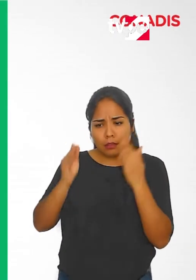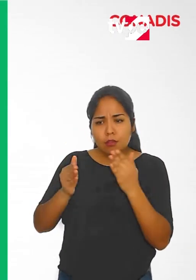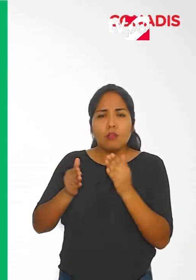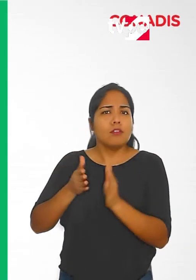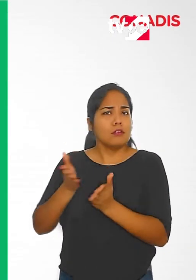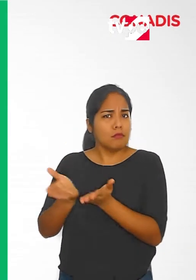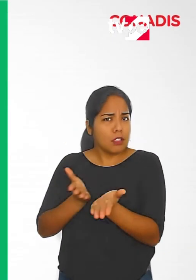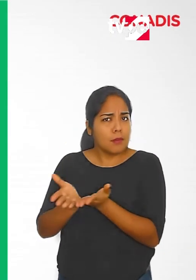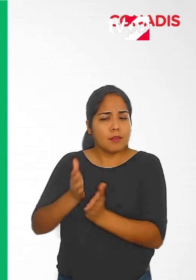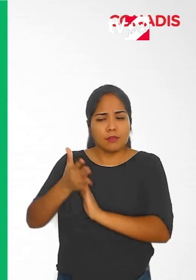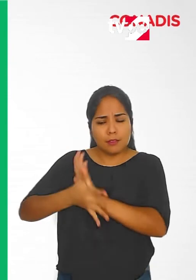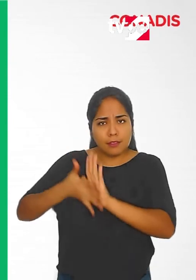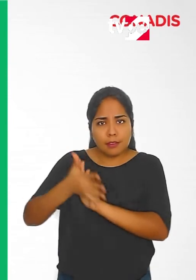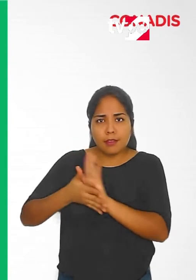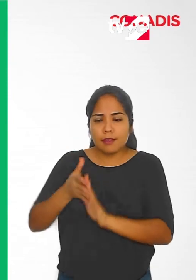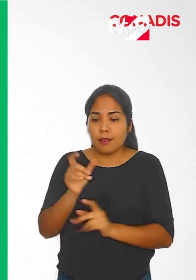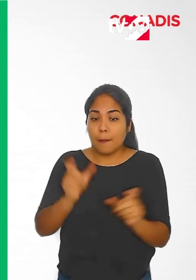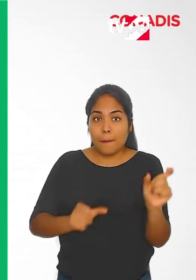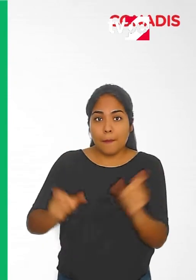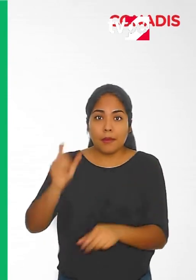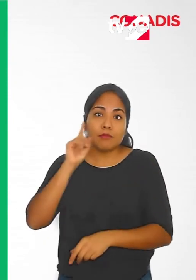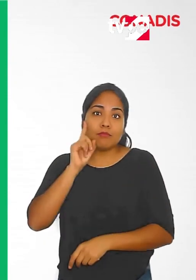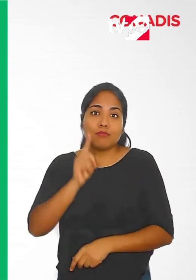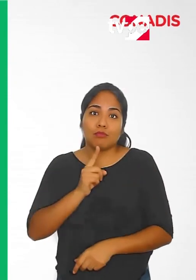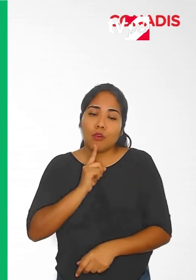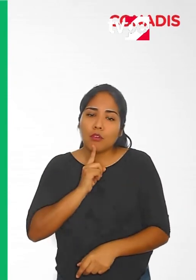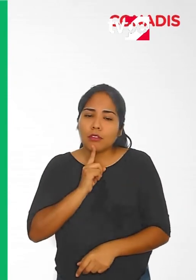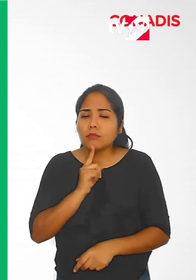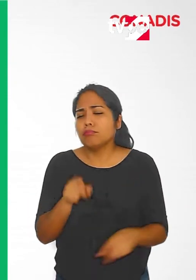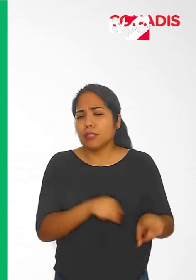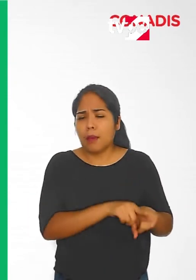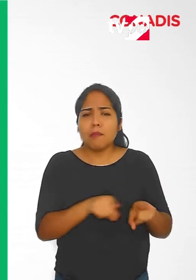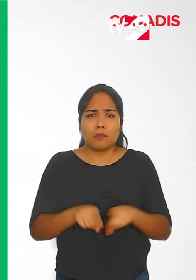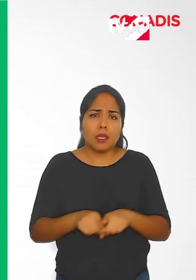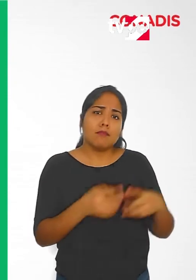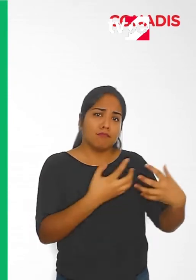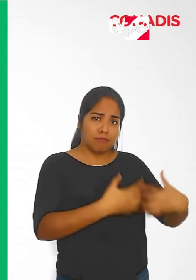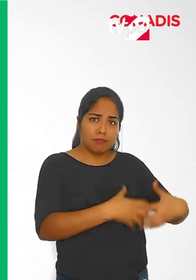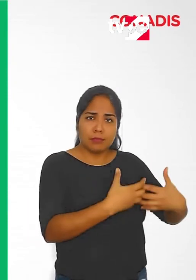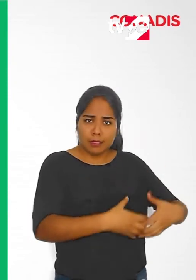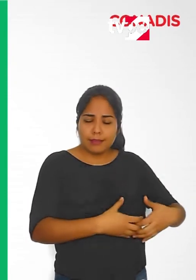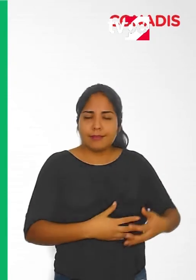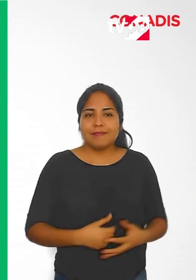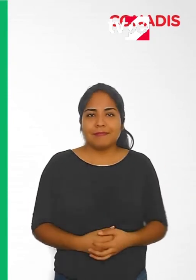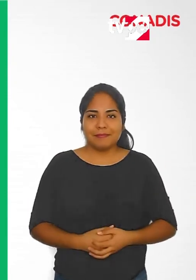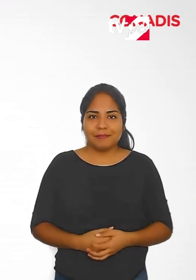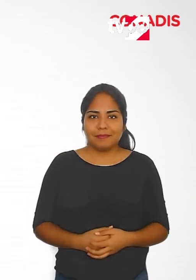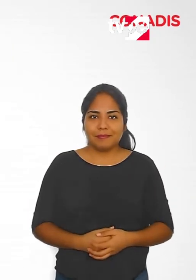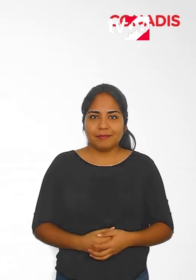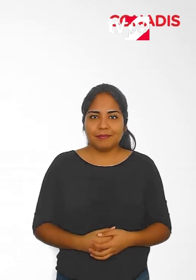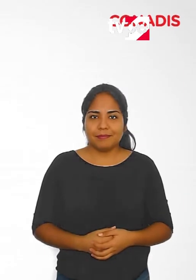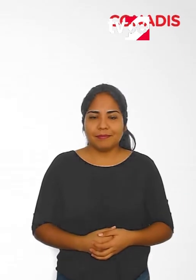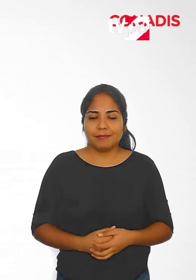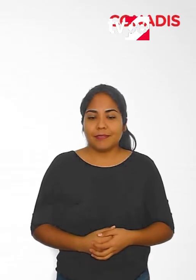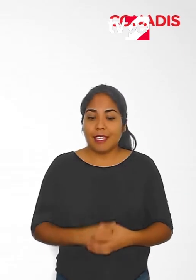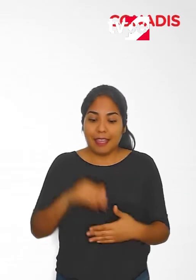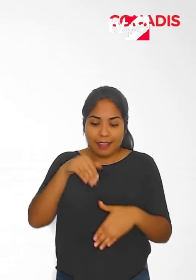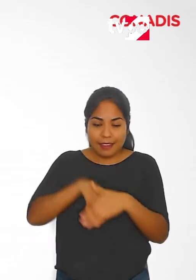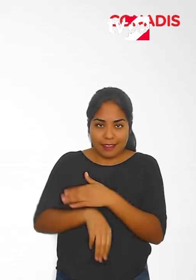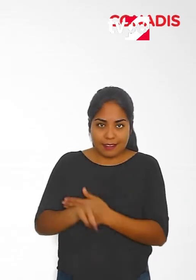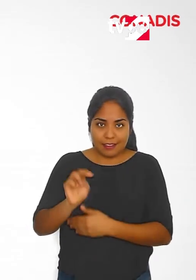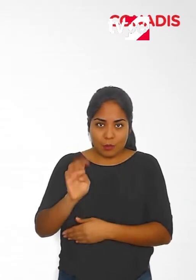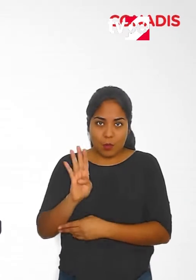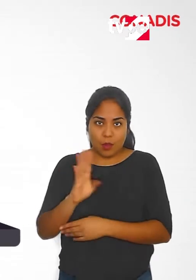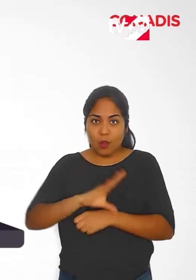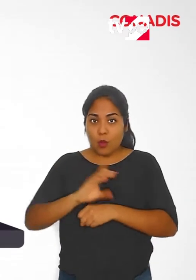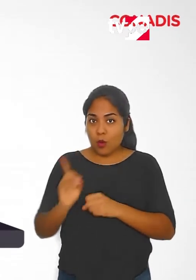Atención en lengua de señas peruana para personas con discapacidad auditiva o persona sorda y entidades. Ingresa a la